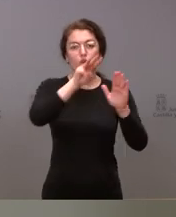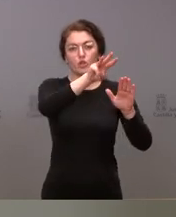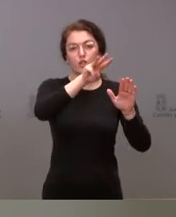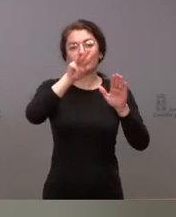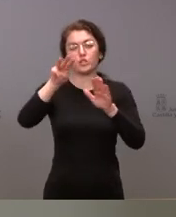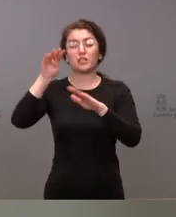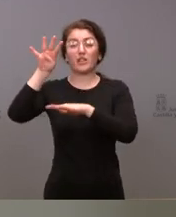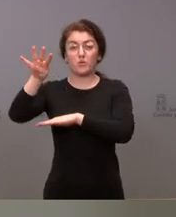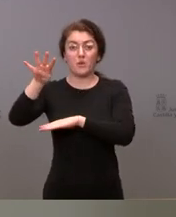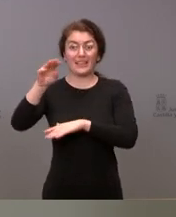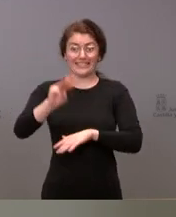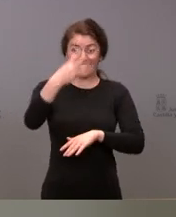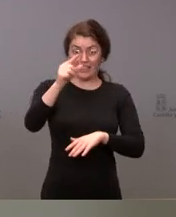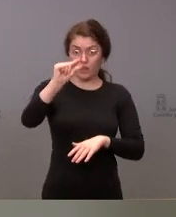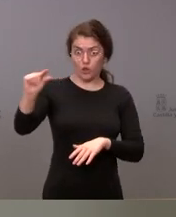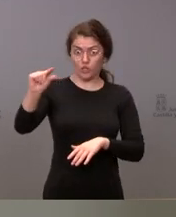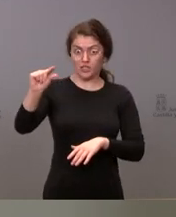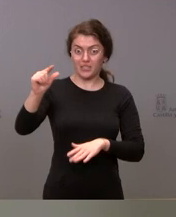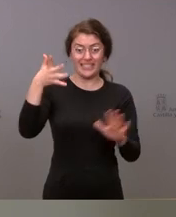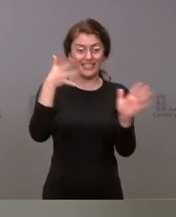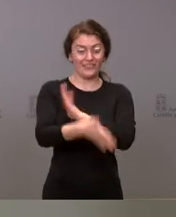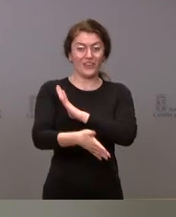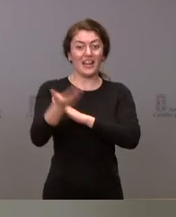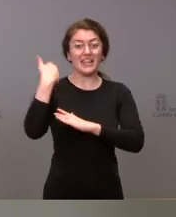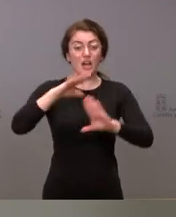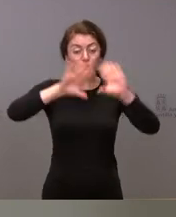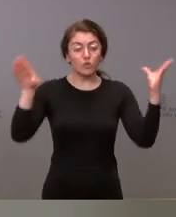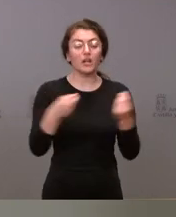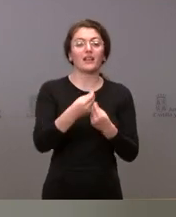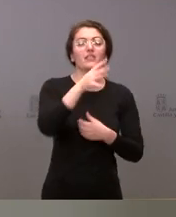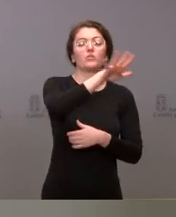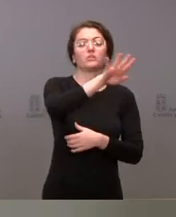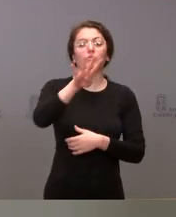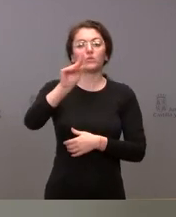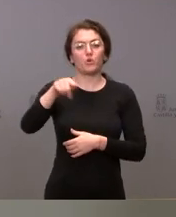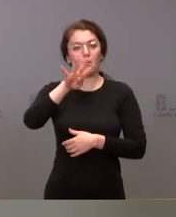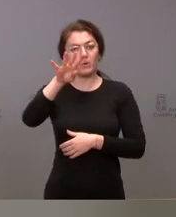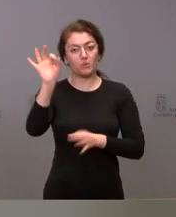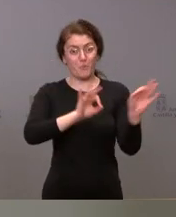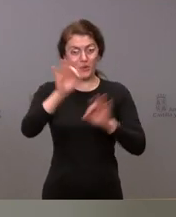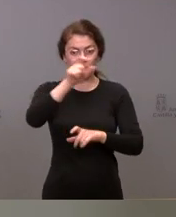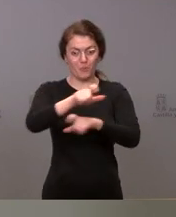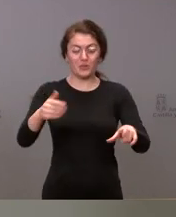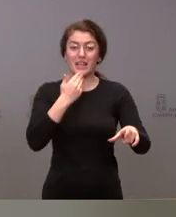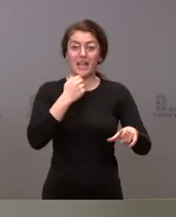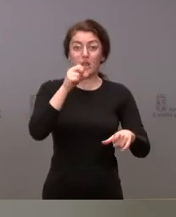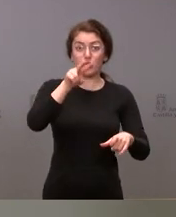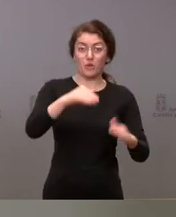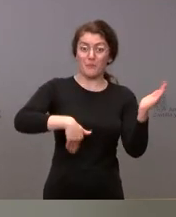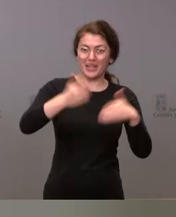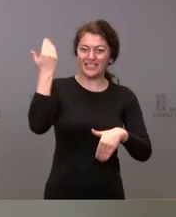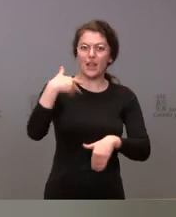terceras dosis, dosis de recuerdo, lo que supone un total del 54,4% de la población mayor de 12 años.